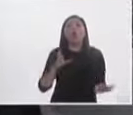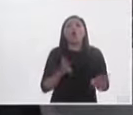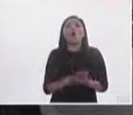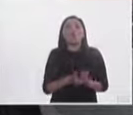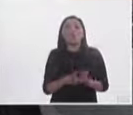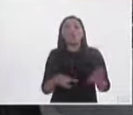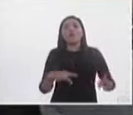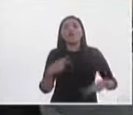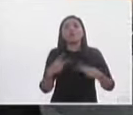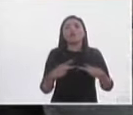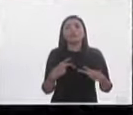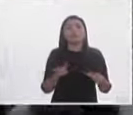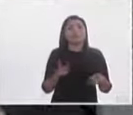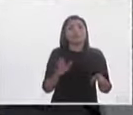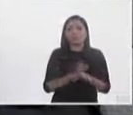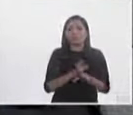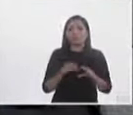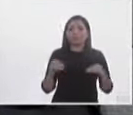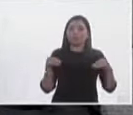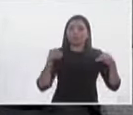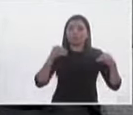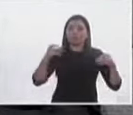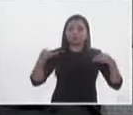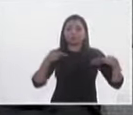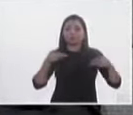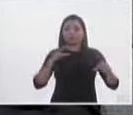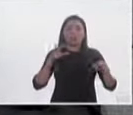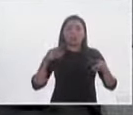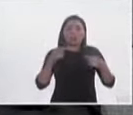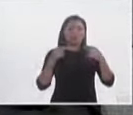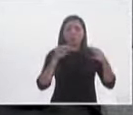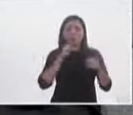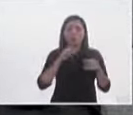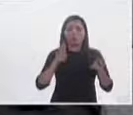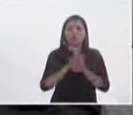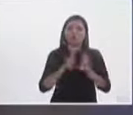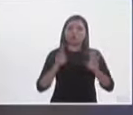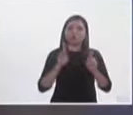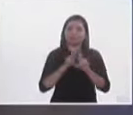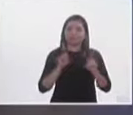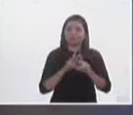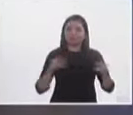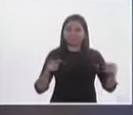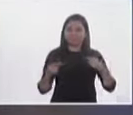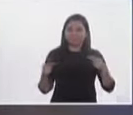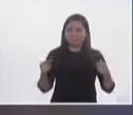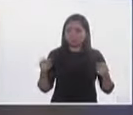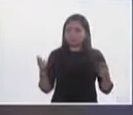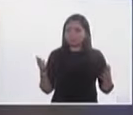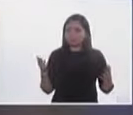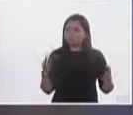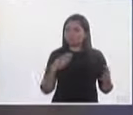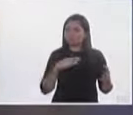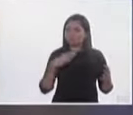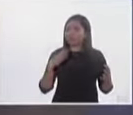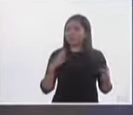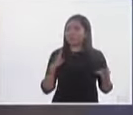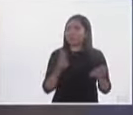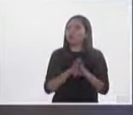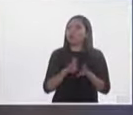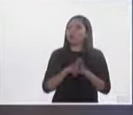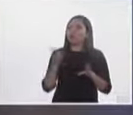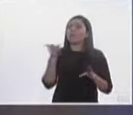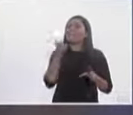a a transferir los poderes si no estemos en un conflicto postelectoral muy bien no sé que de qué manera quisieran